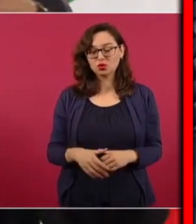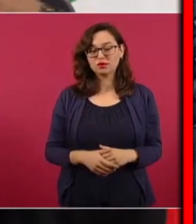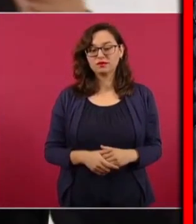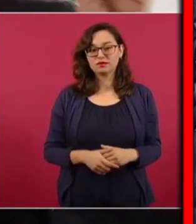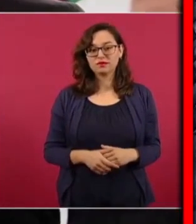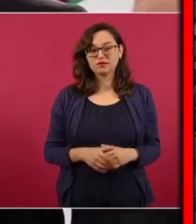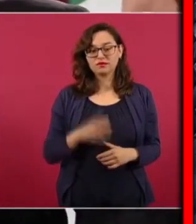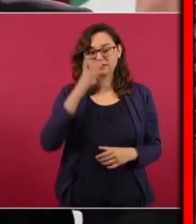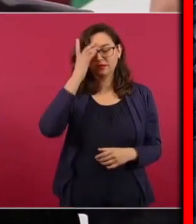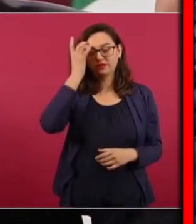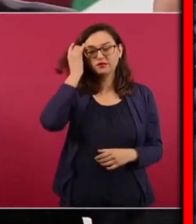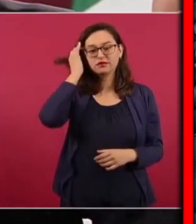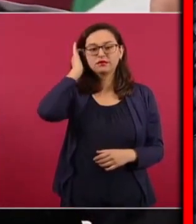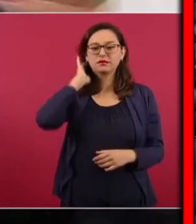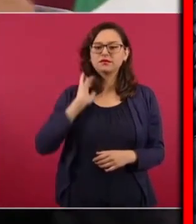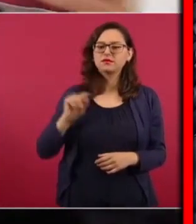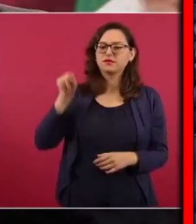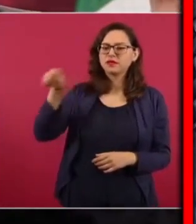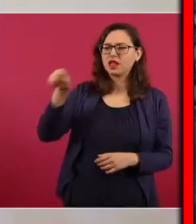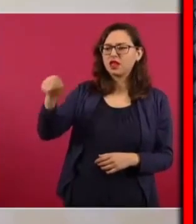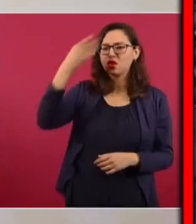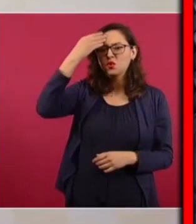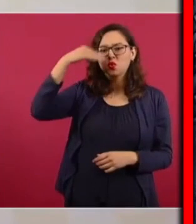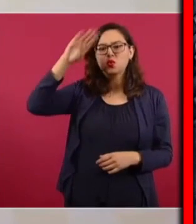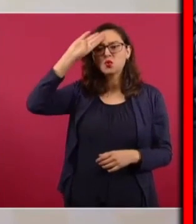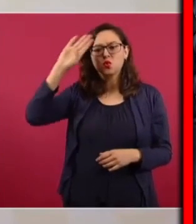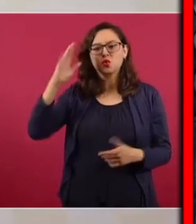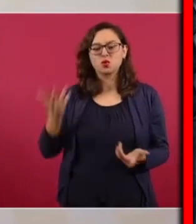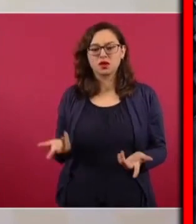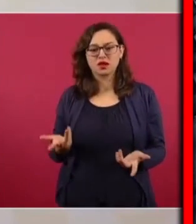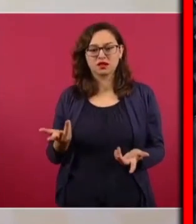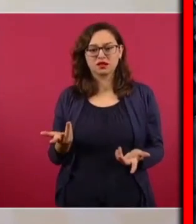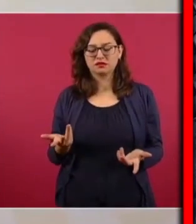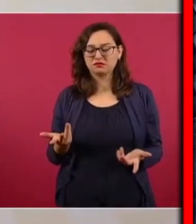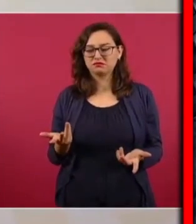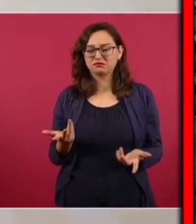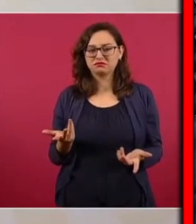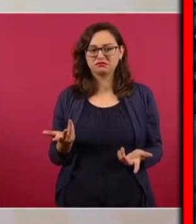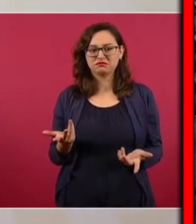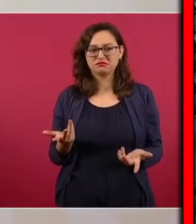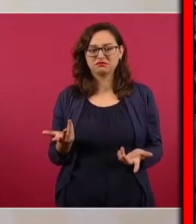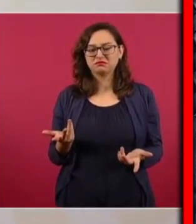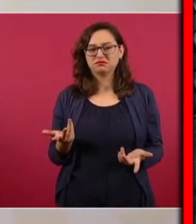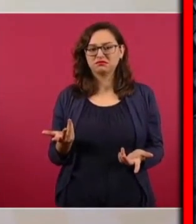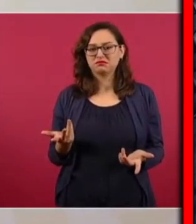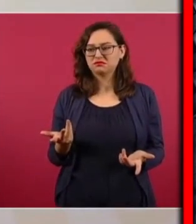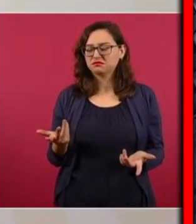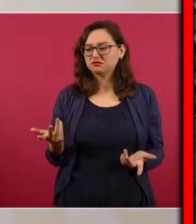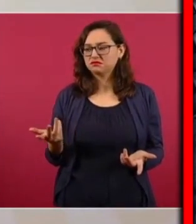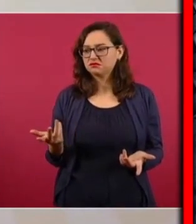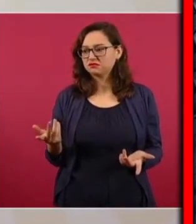regálenos un like para que le lleguemos a más personas con esta información nos vemos en un próximo video gracias y hasta la